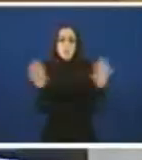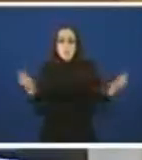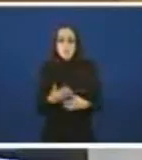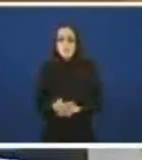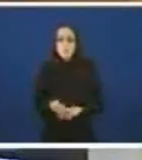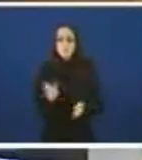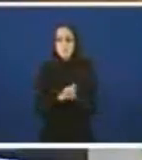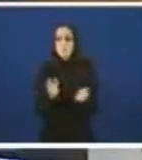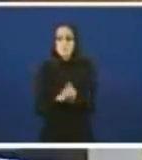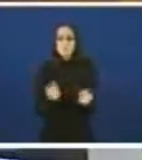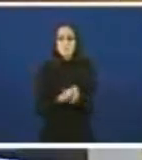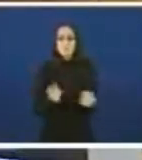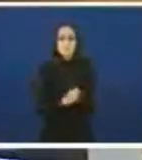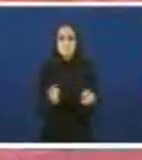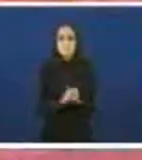Moitas gracias.